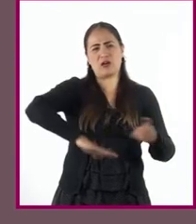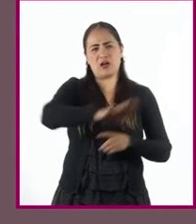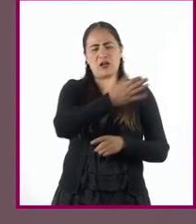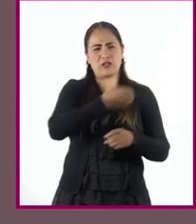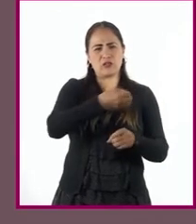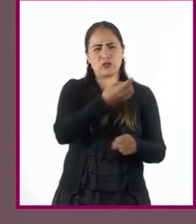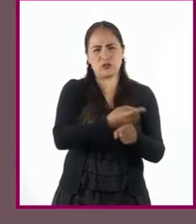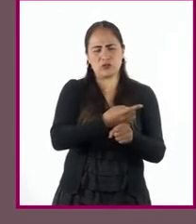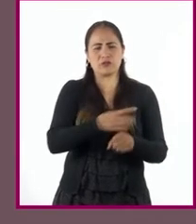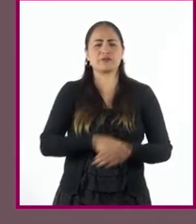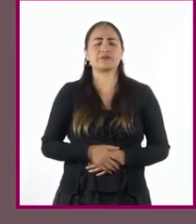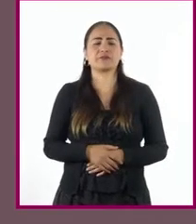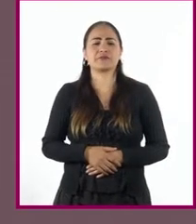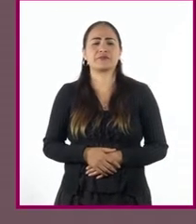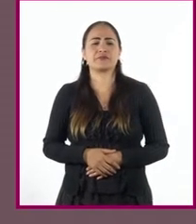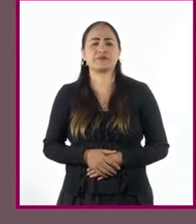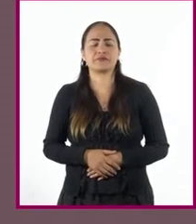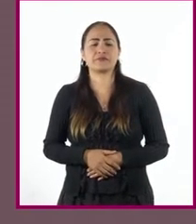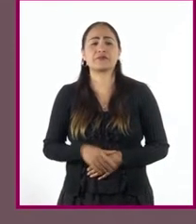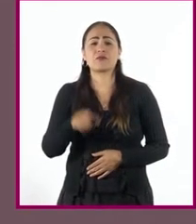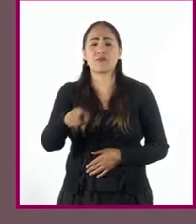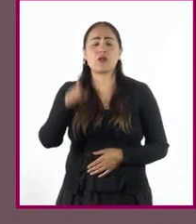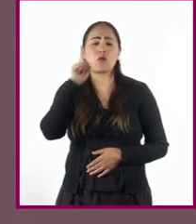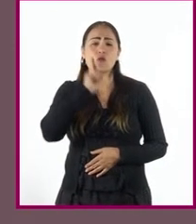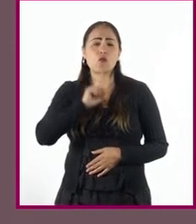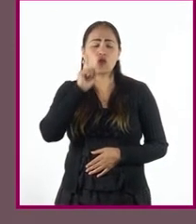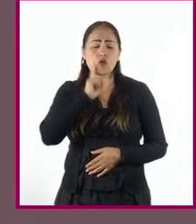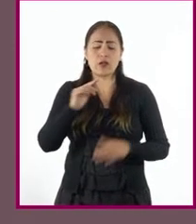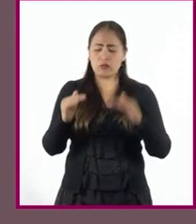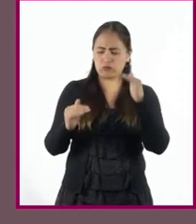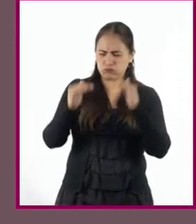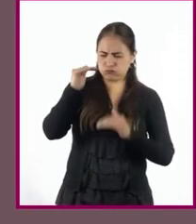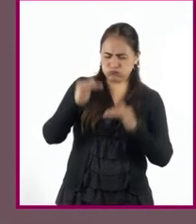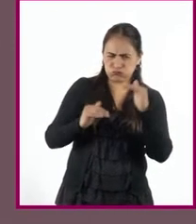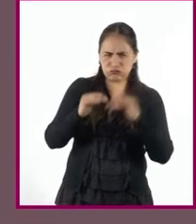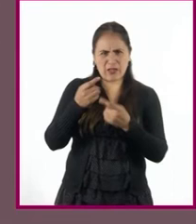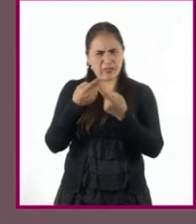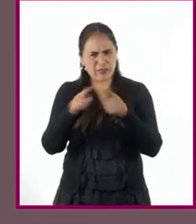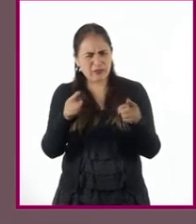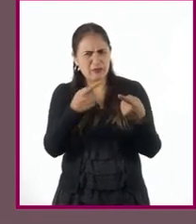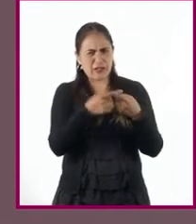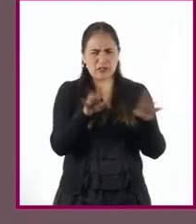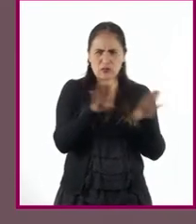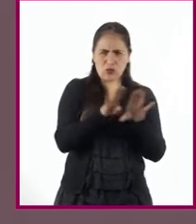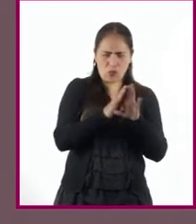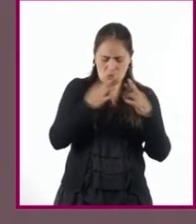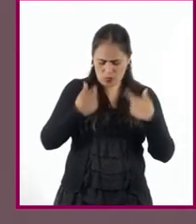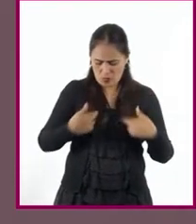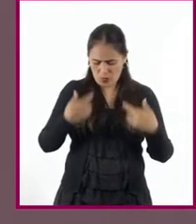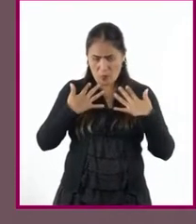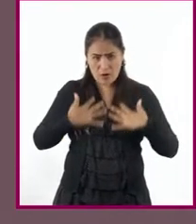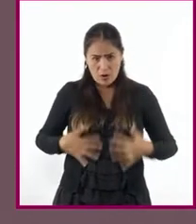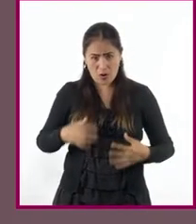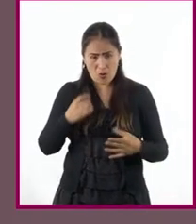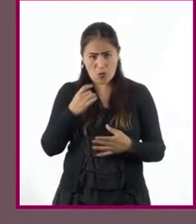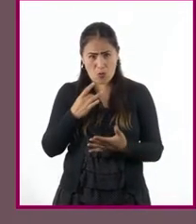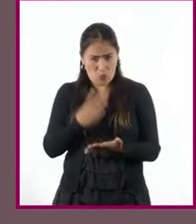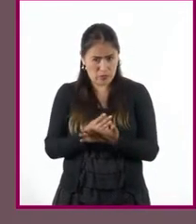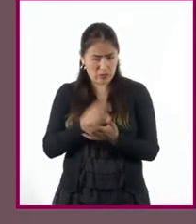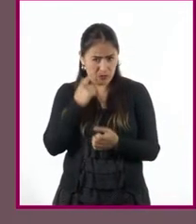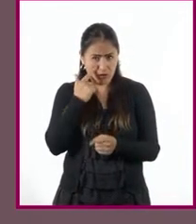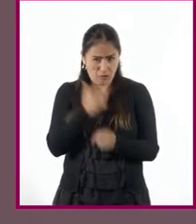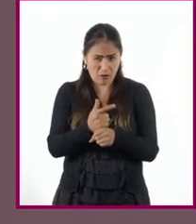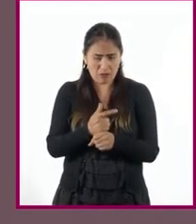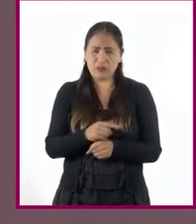Las diferencias sociales entre las mujeres no solo se manifestaban a través de la vestimenta, sino también a partir de